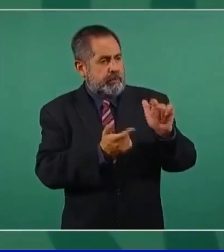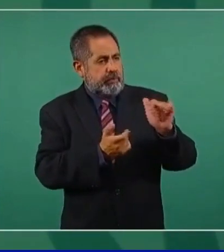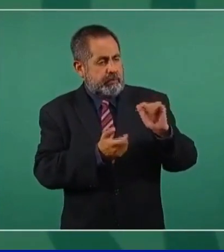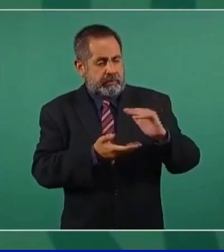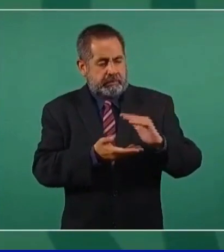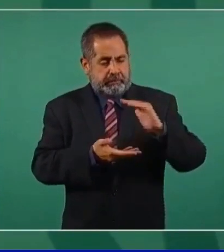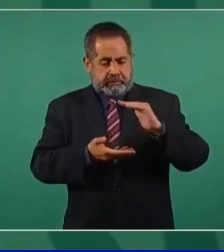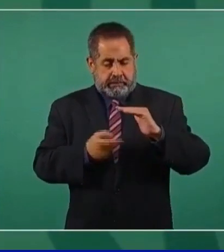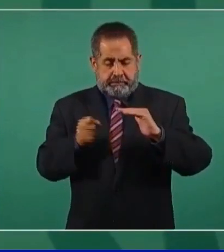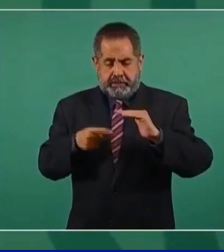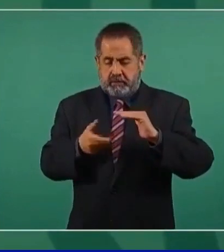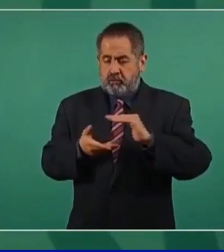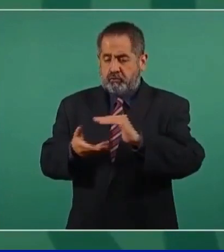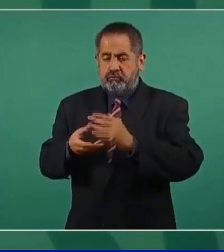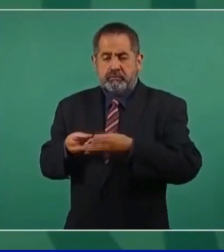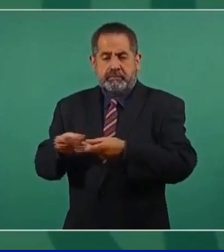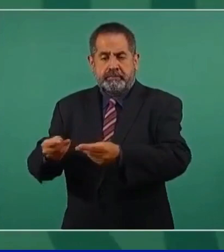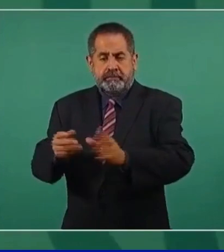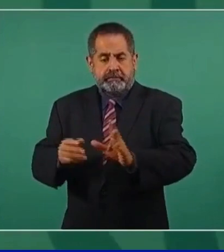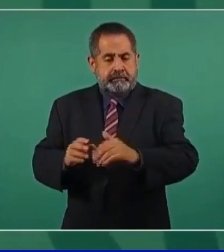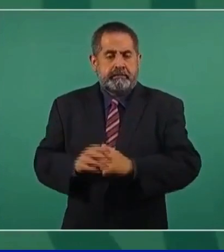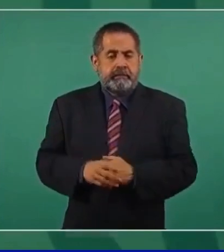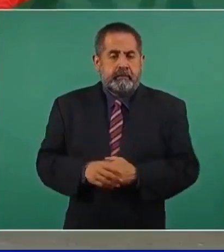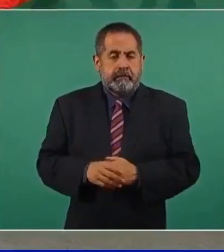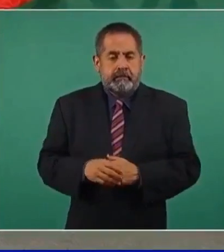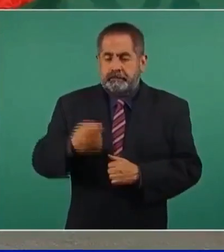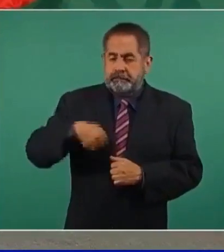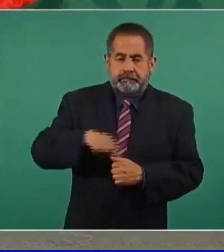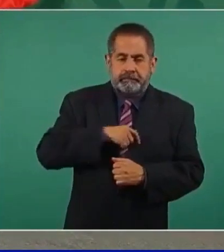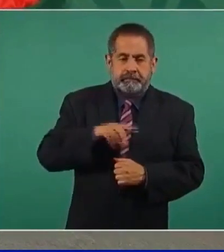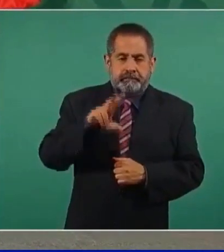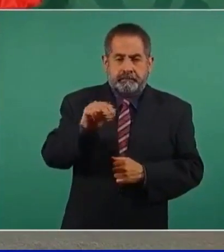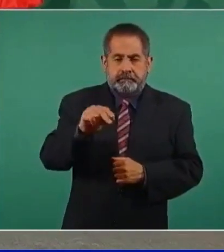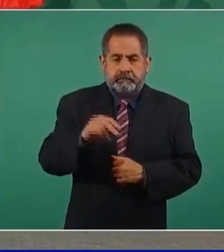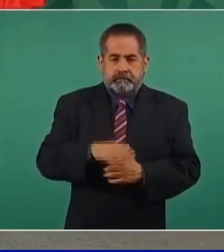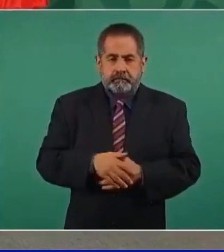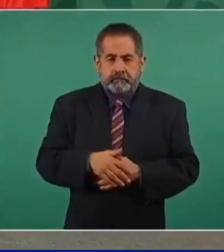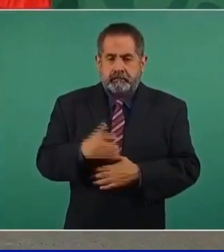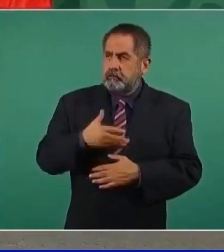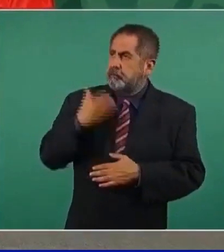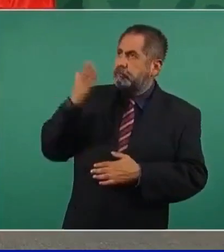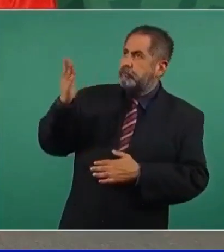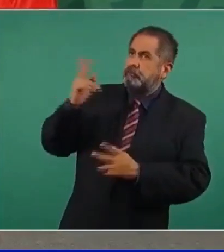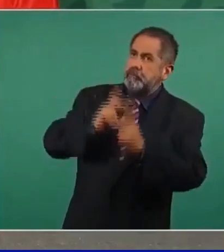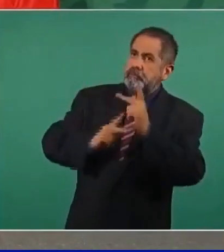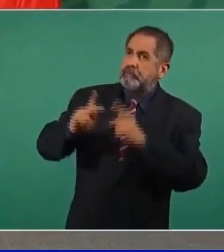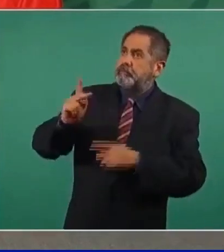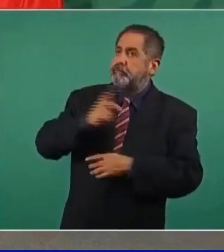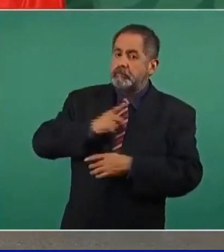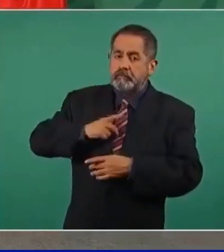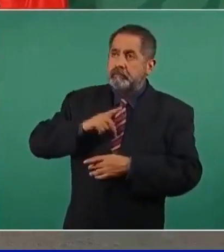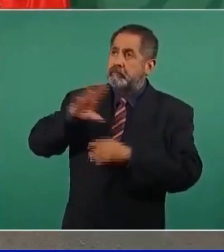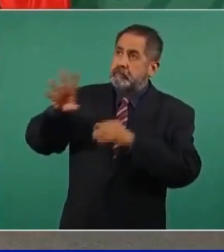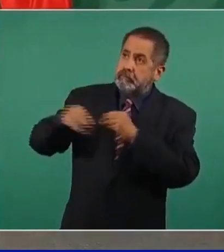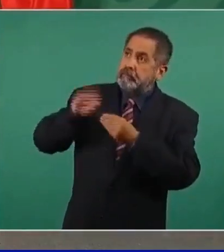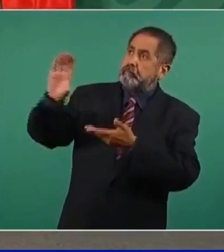equilibrios. No vamos a pedir, a solicitar deuda adicional.